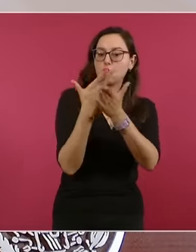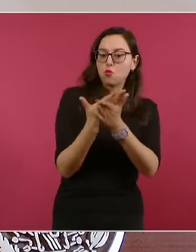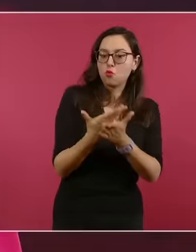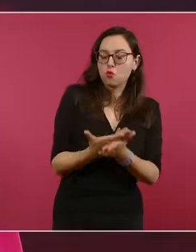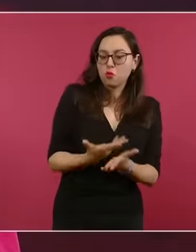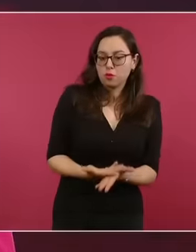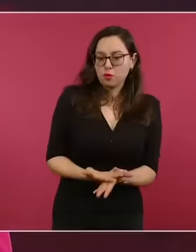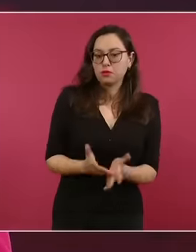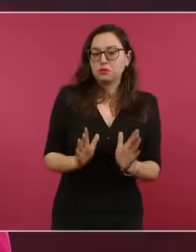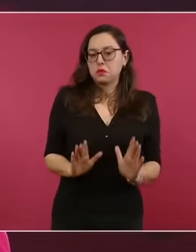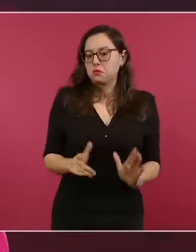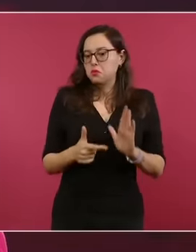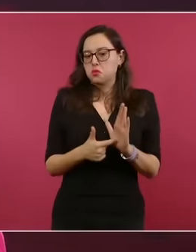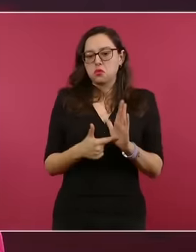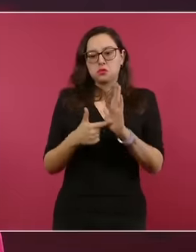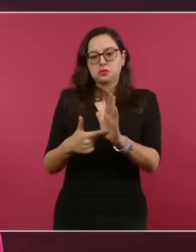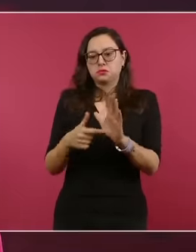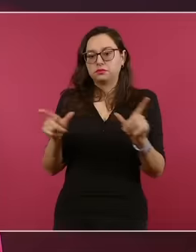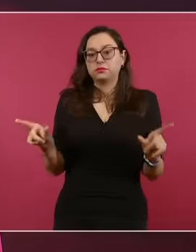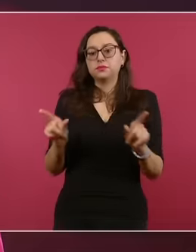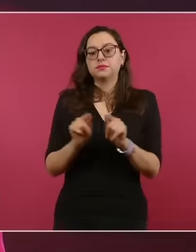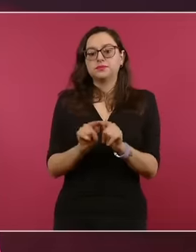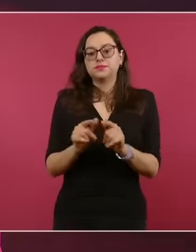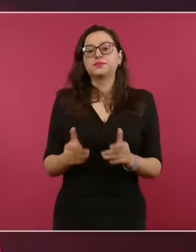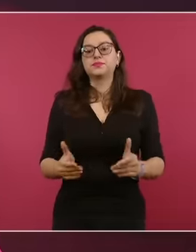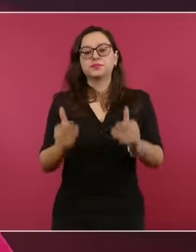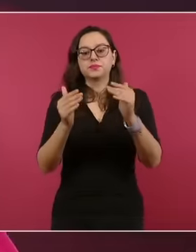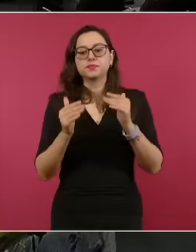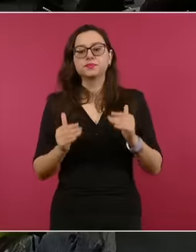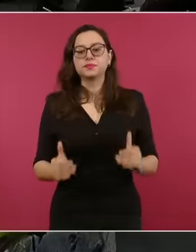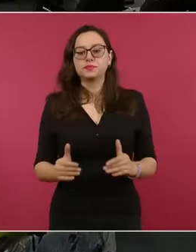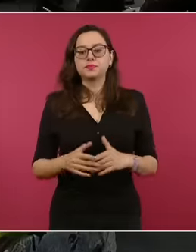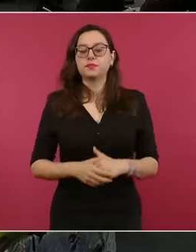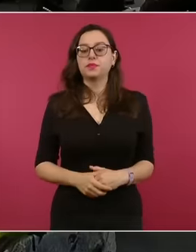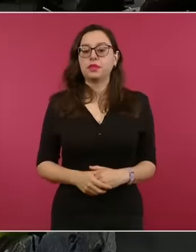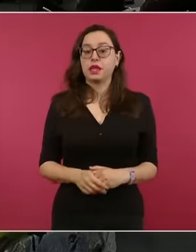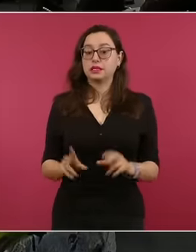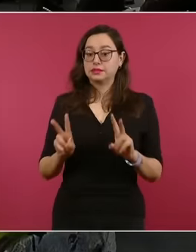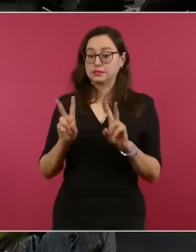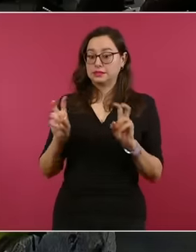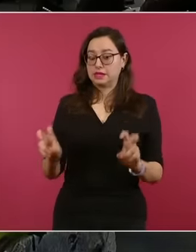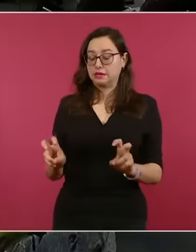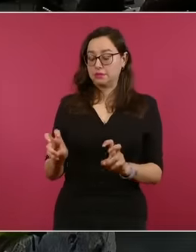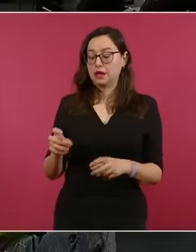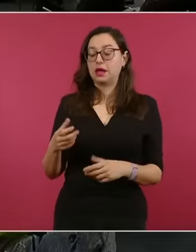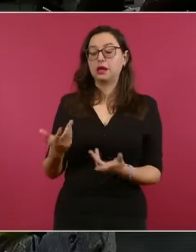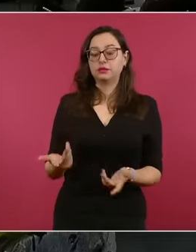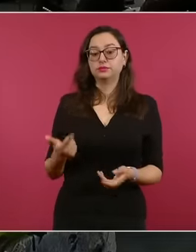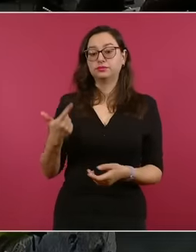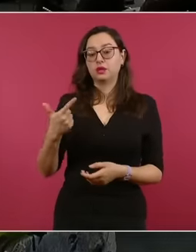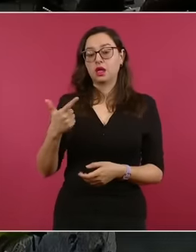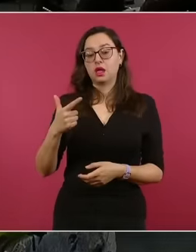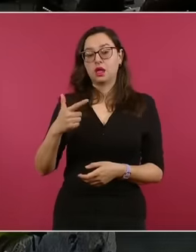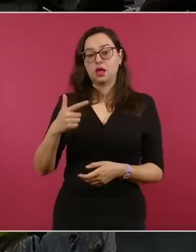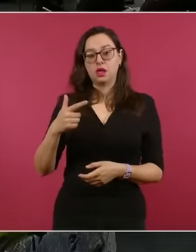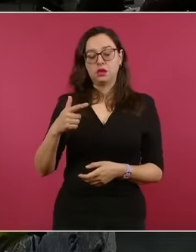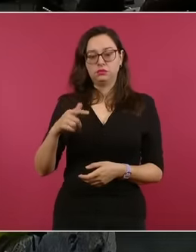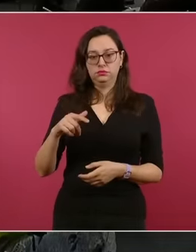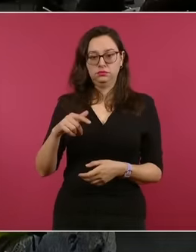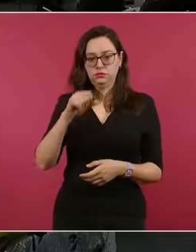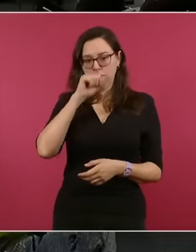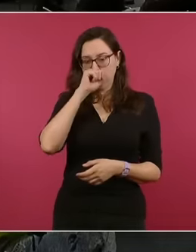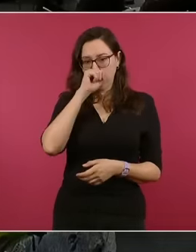En relación al tema de Jorge Glass, nosotros hemos separado la demanda ante la Corte Internacional de Justicia